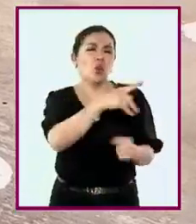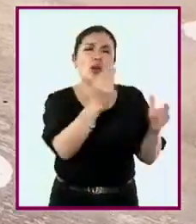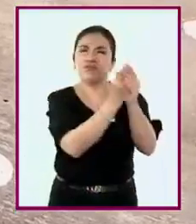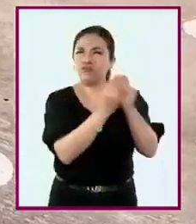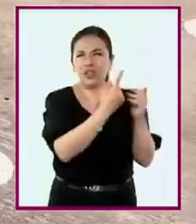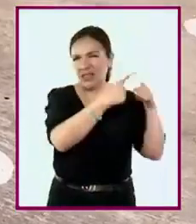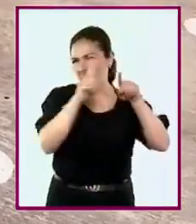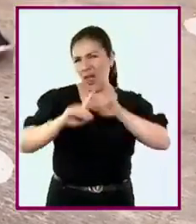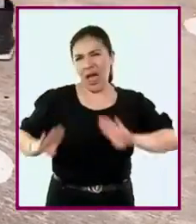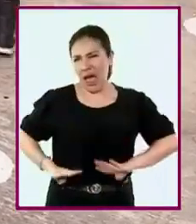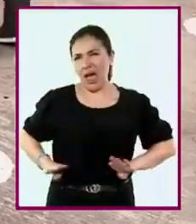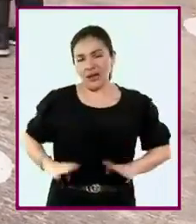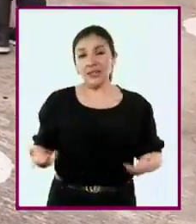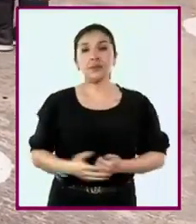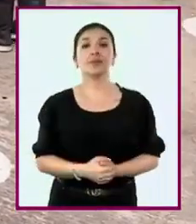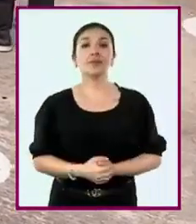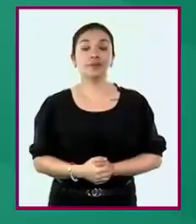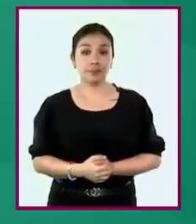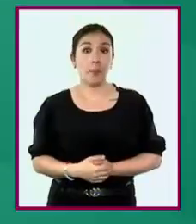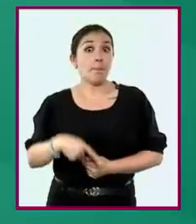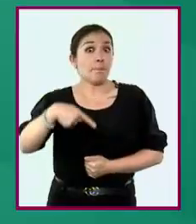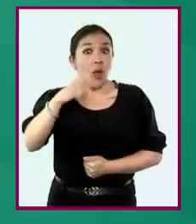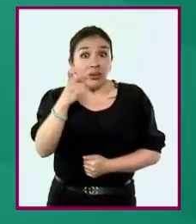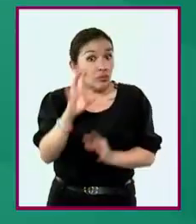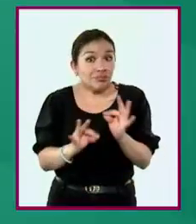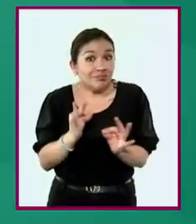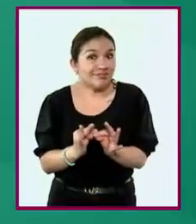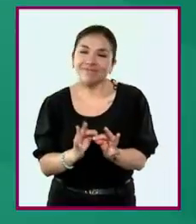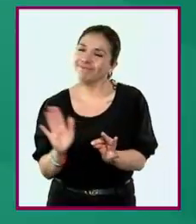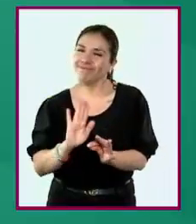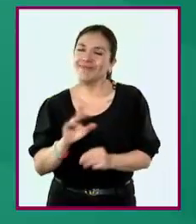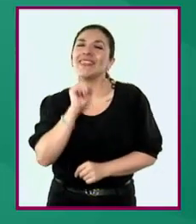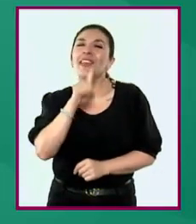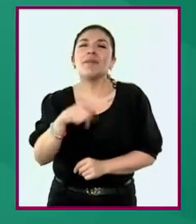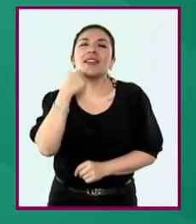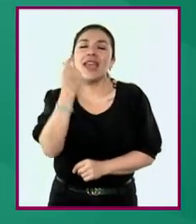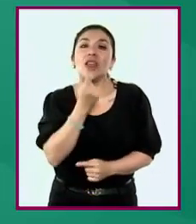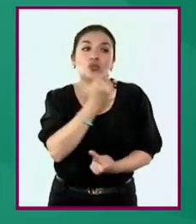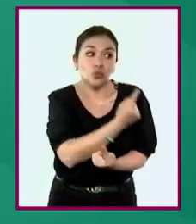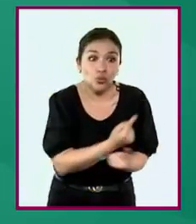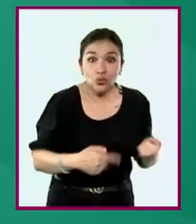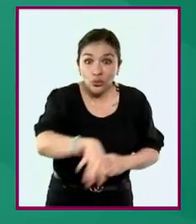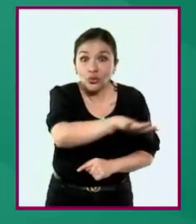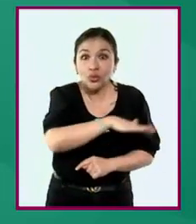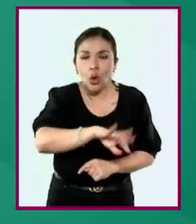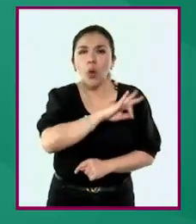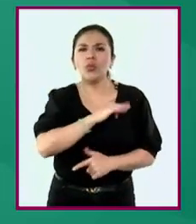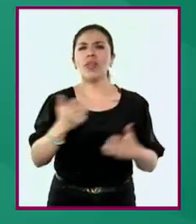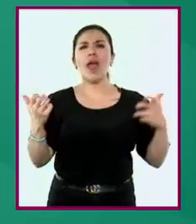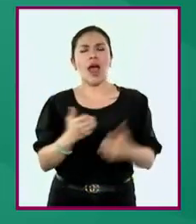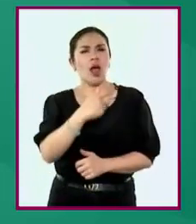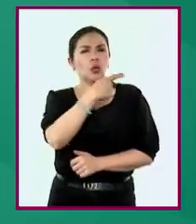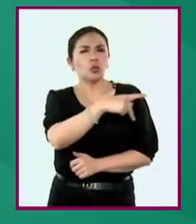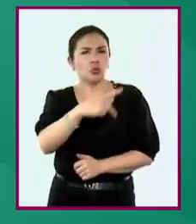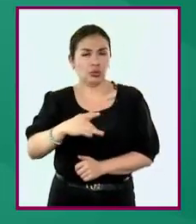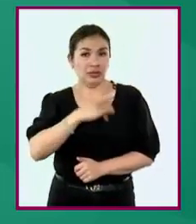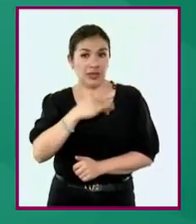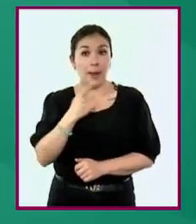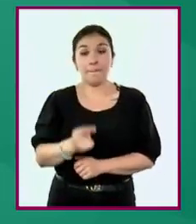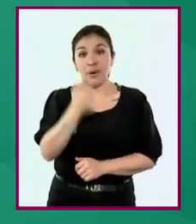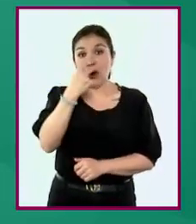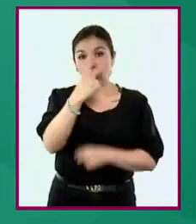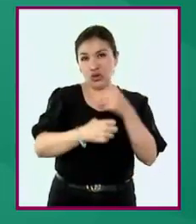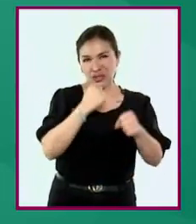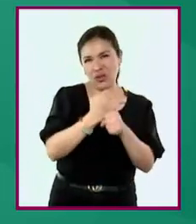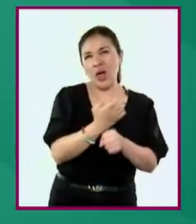estéticas, entre otras características. Pero eso no es todo. También se espera que niñas y niños construyan en los